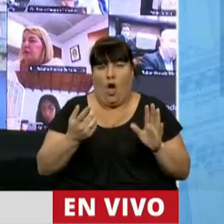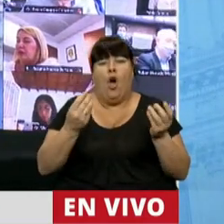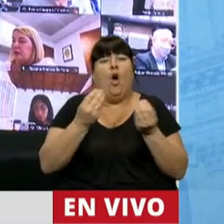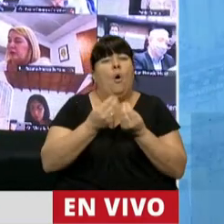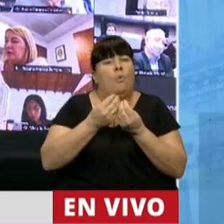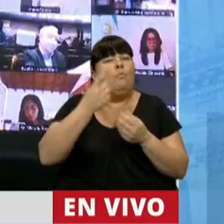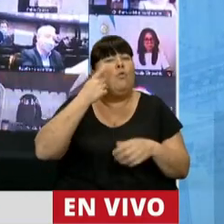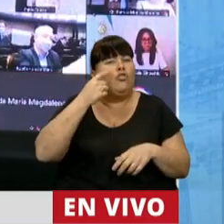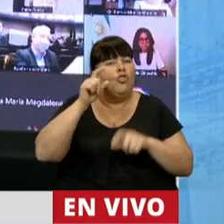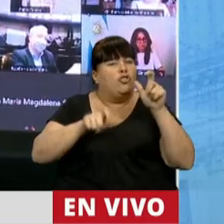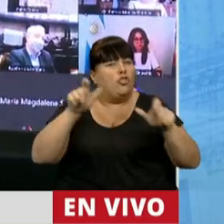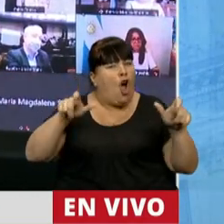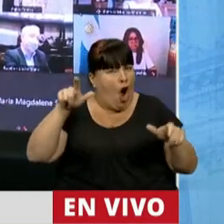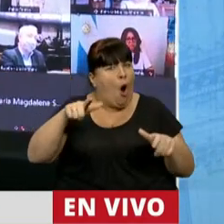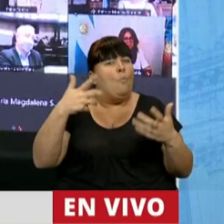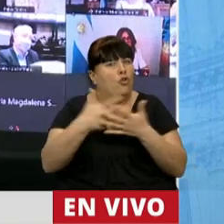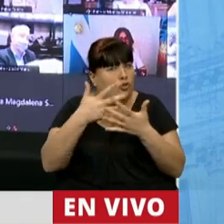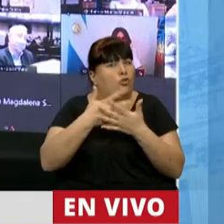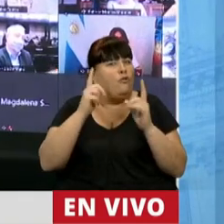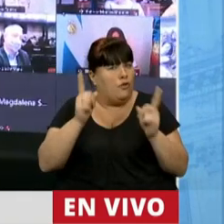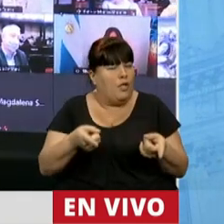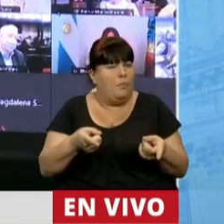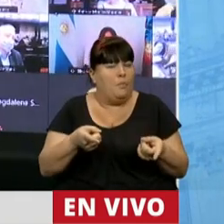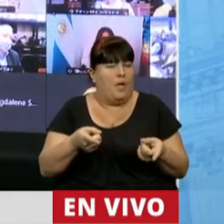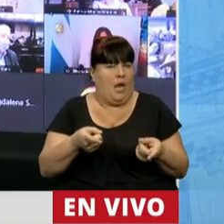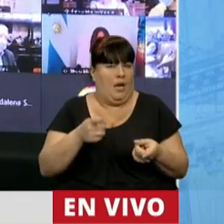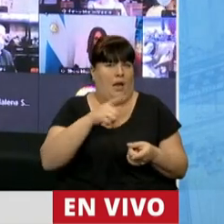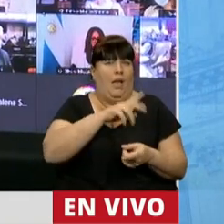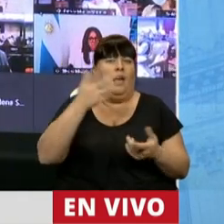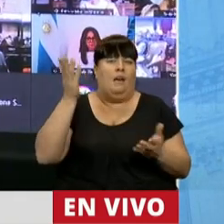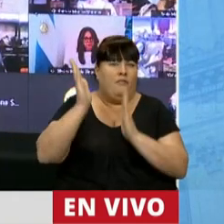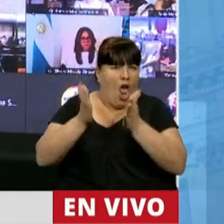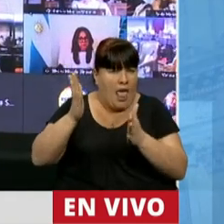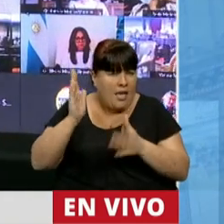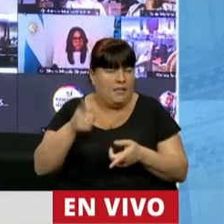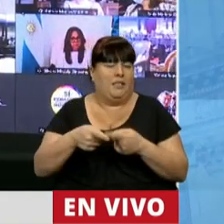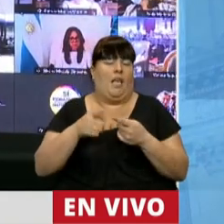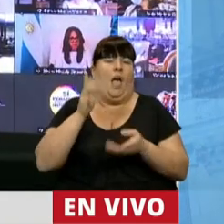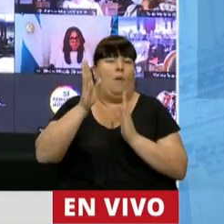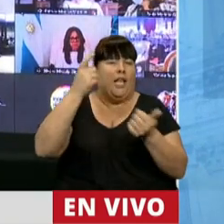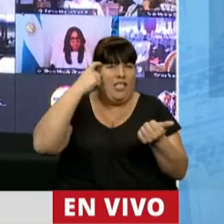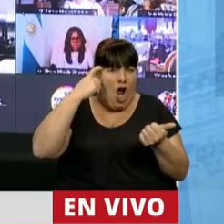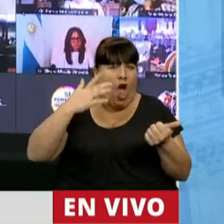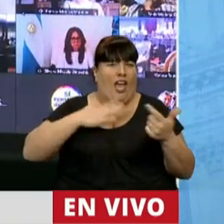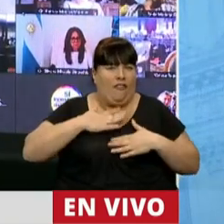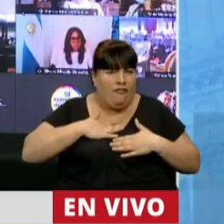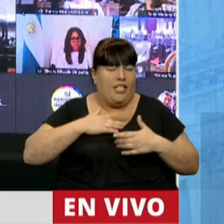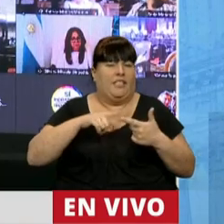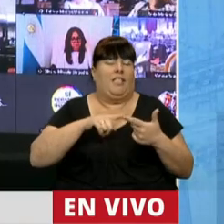hombres, señor presidente, que son víctimas de violencia física, violencia psicológica,